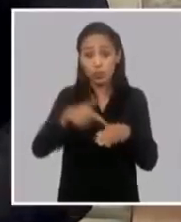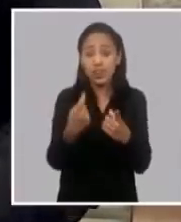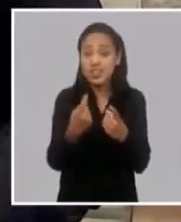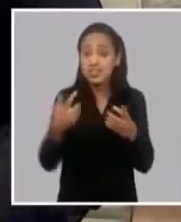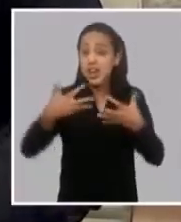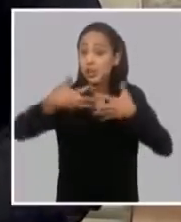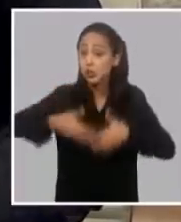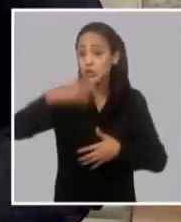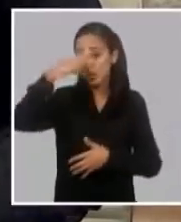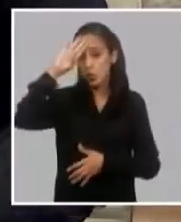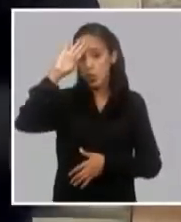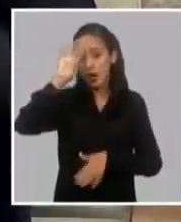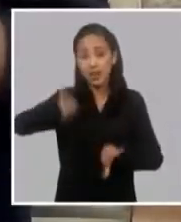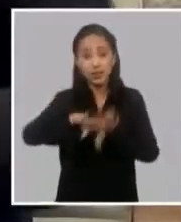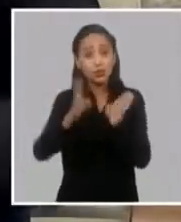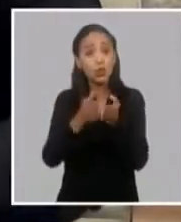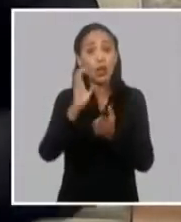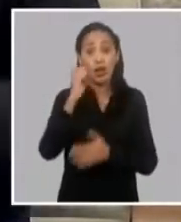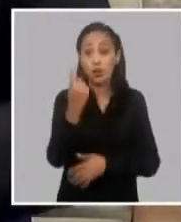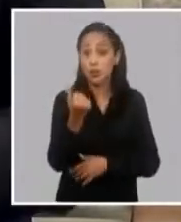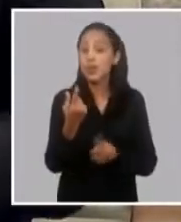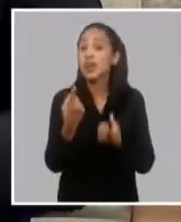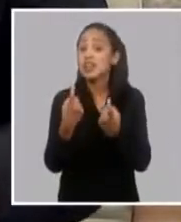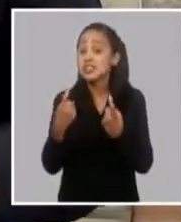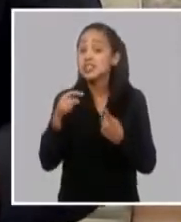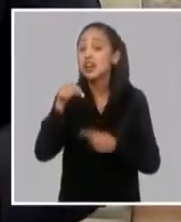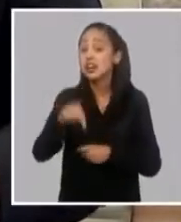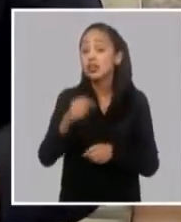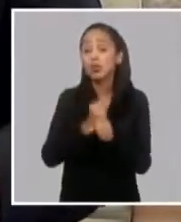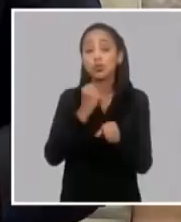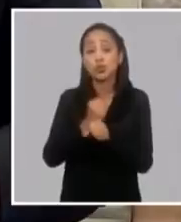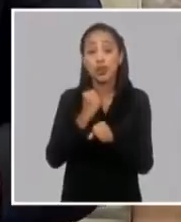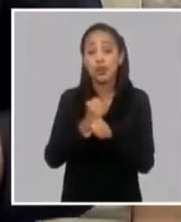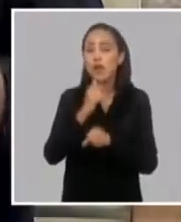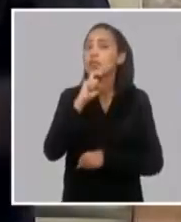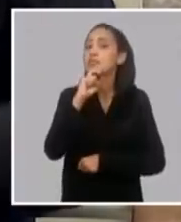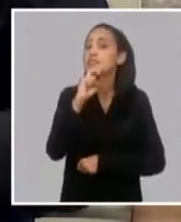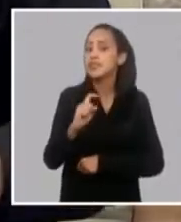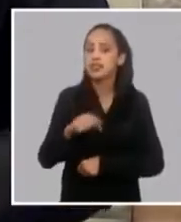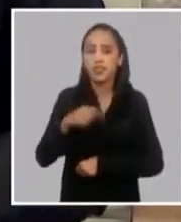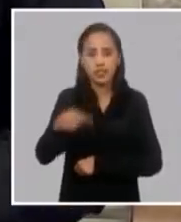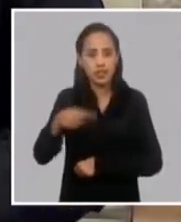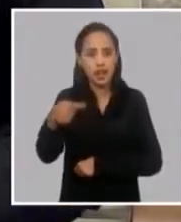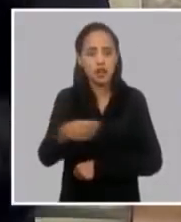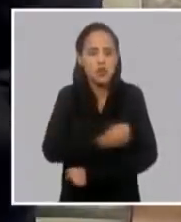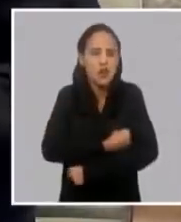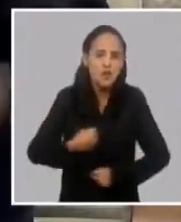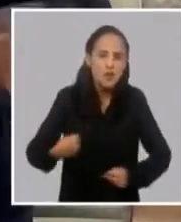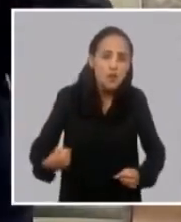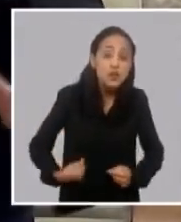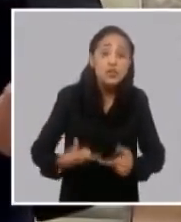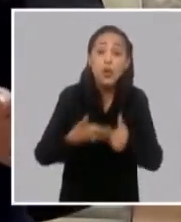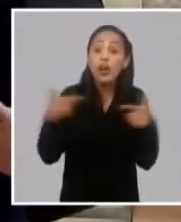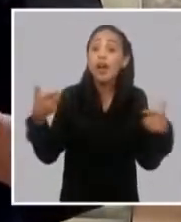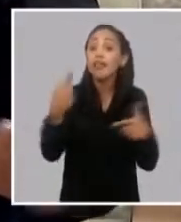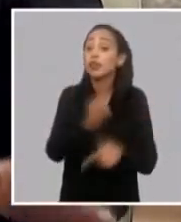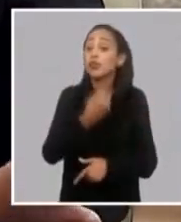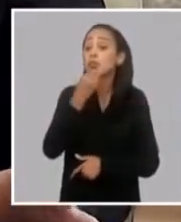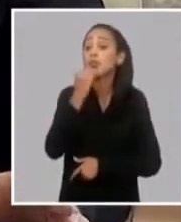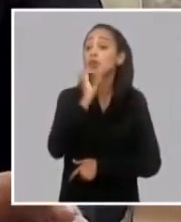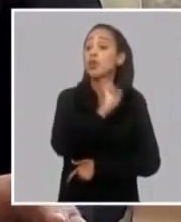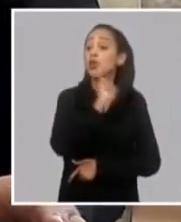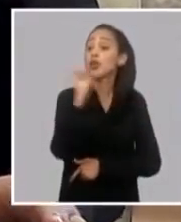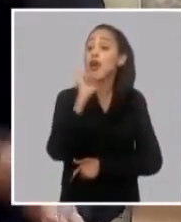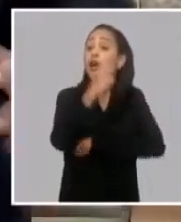una actividad, es una batalla, es una batalla, pero dura a diario, con un esfuerzo grande para poder lograr que el